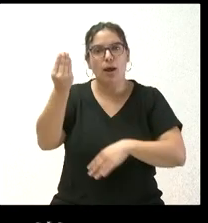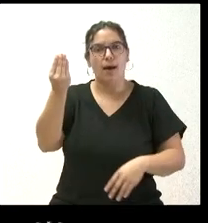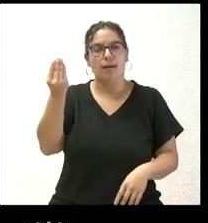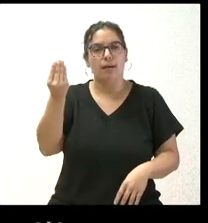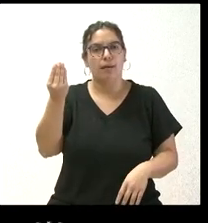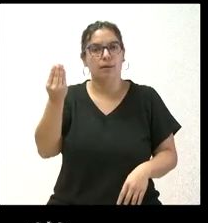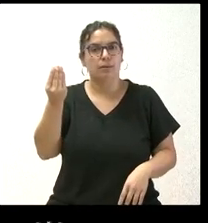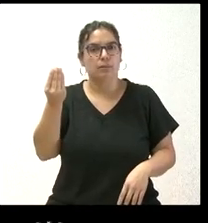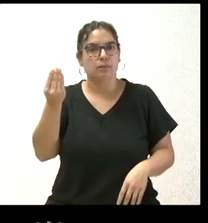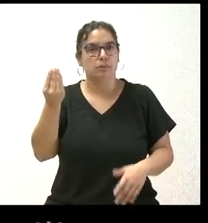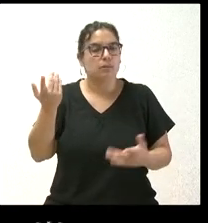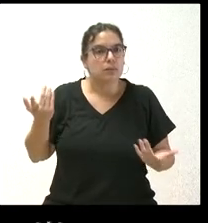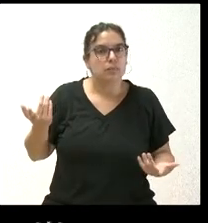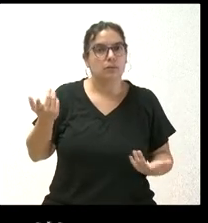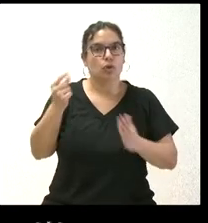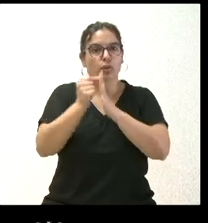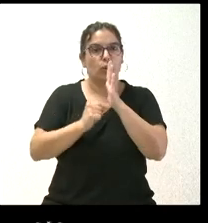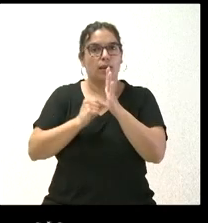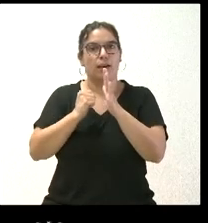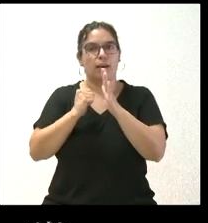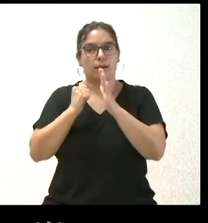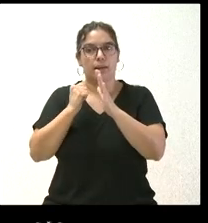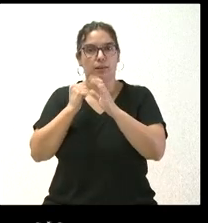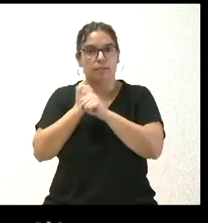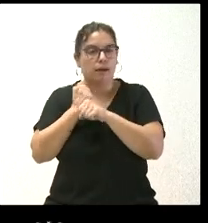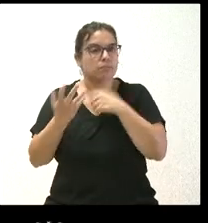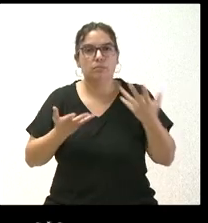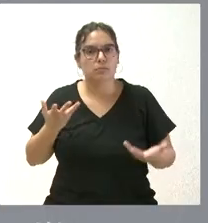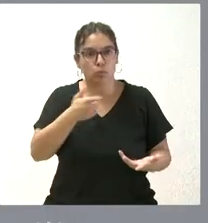de las empresas y de los trabajadores. ¿Se lo han trasladado?